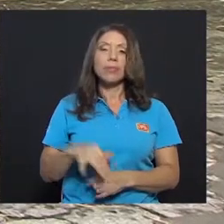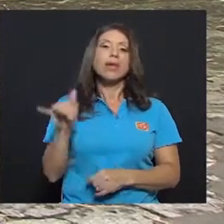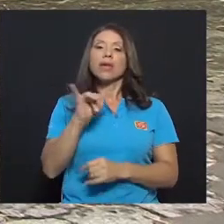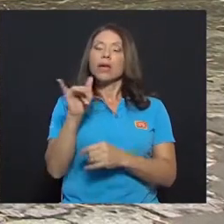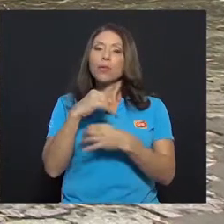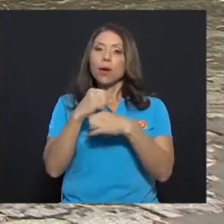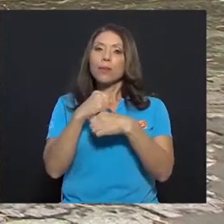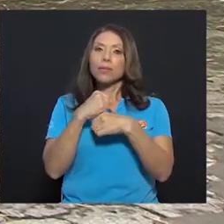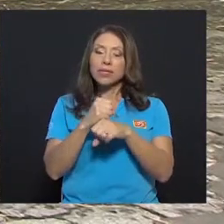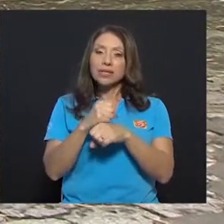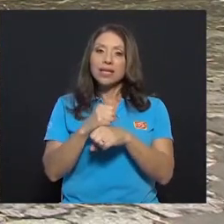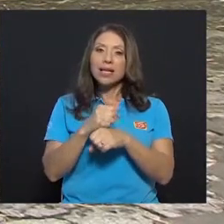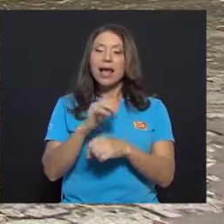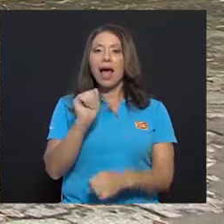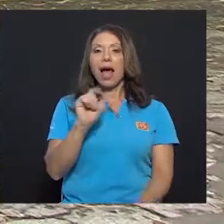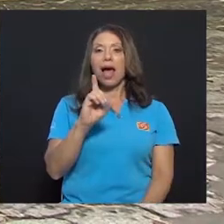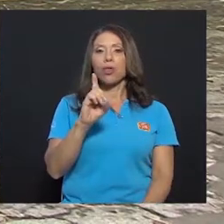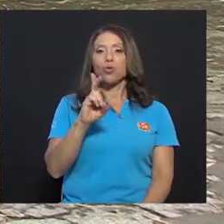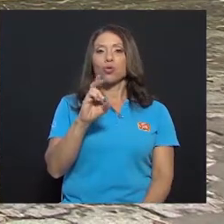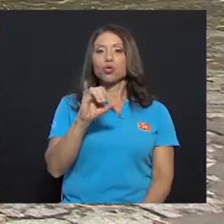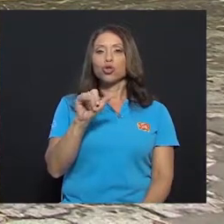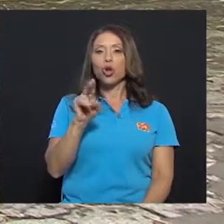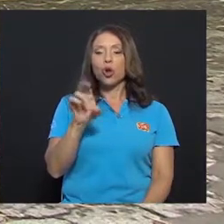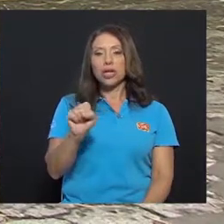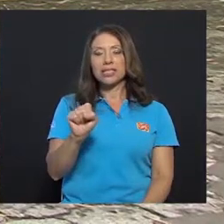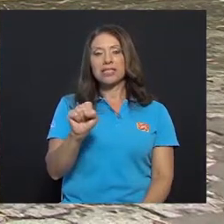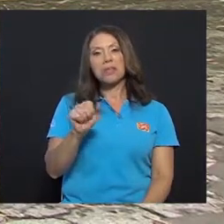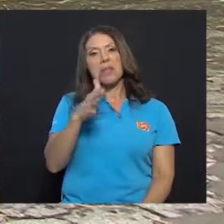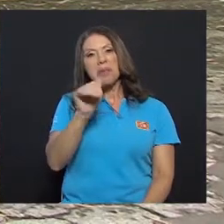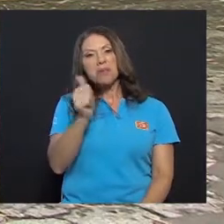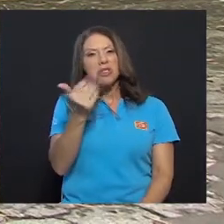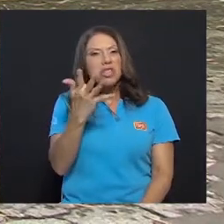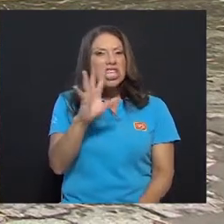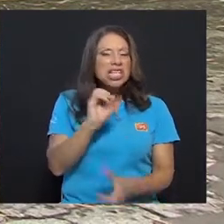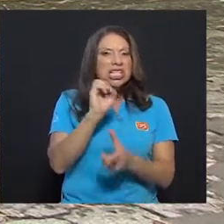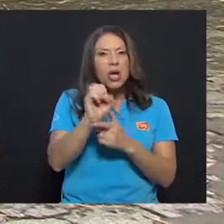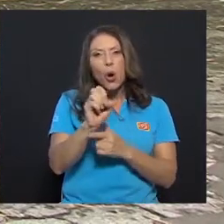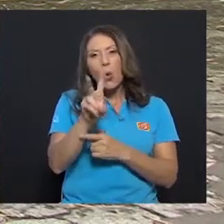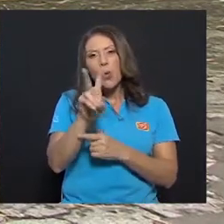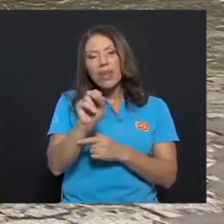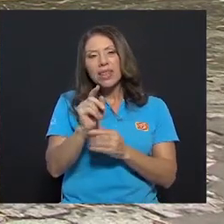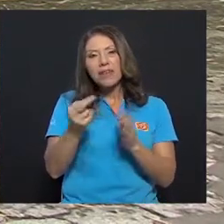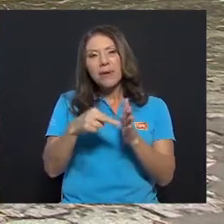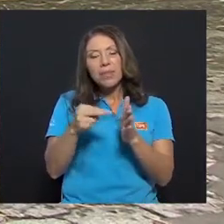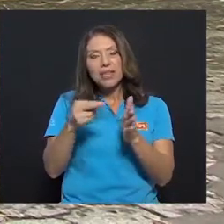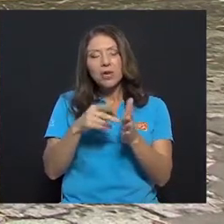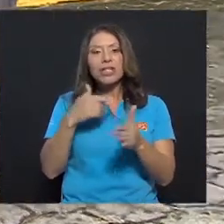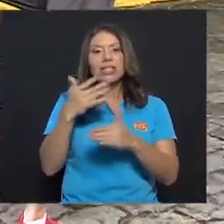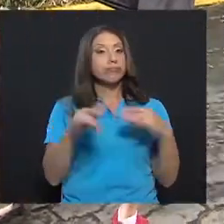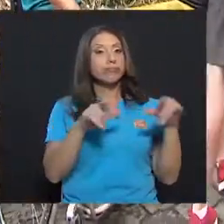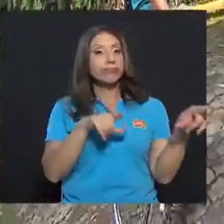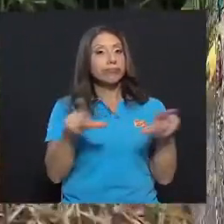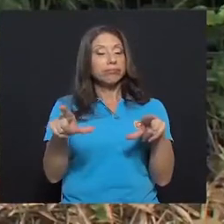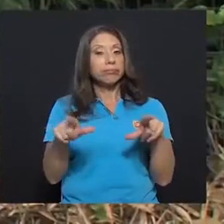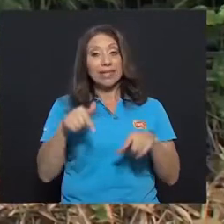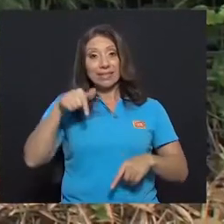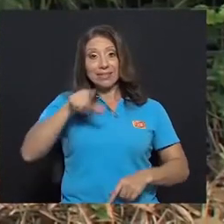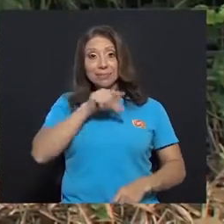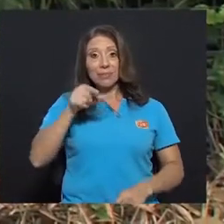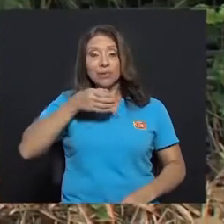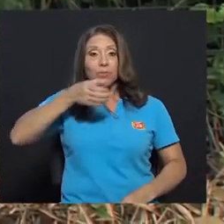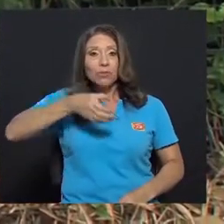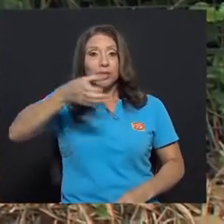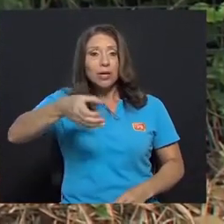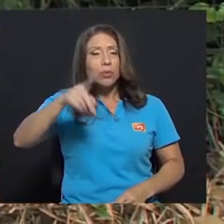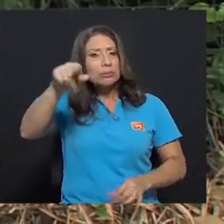Igual, vamos a hacer aducciones, unas 15 a 20 repeticiones y sostenemos isométrico. El consejo